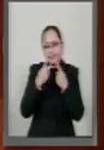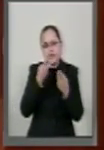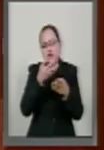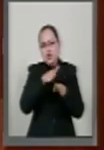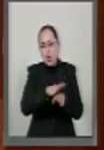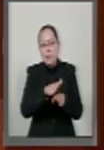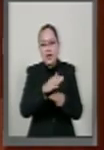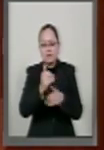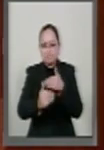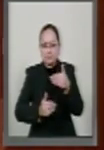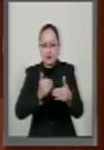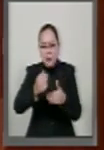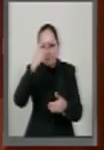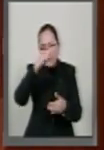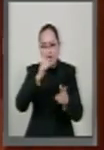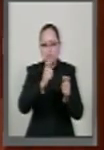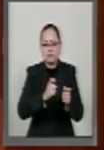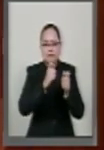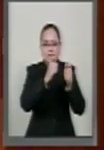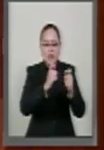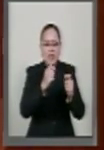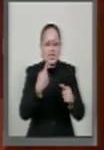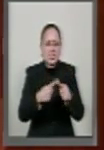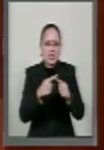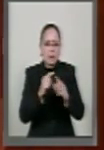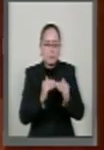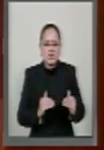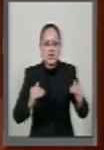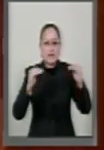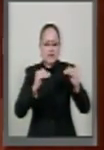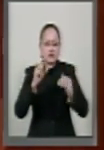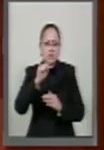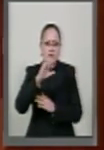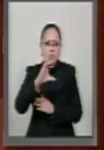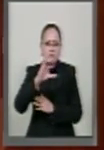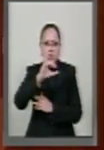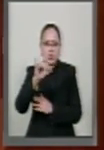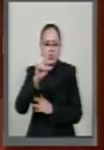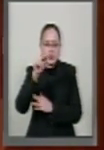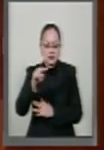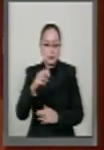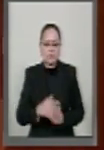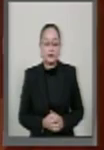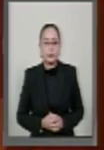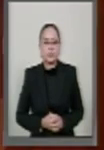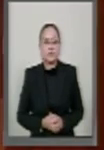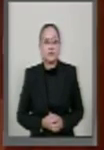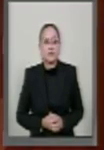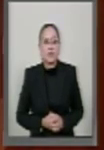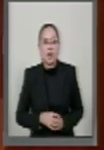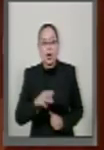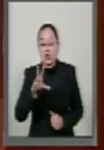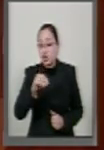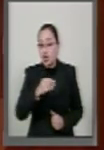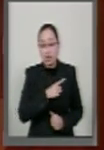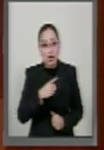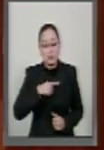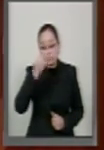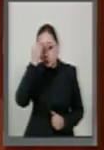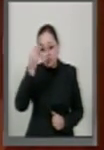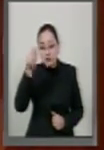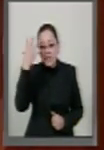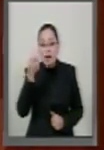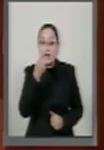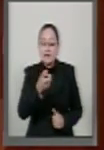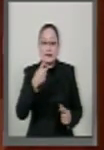procedimiento para el nombramiento de los ministros a la Corte. Creo que no podemos olvidar que no solamente ese